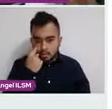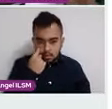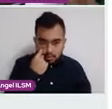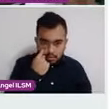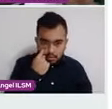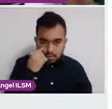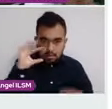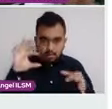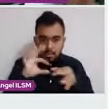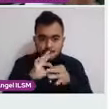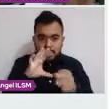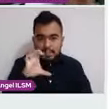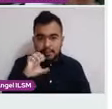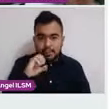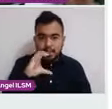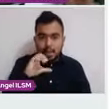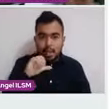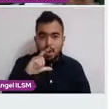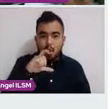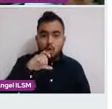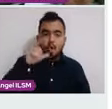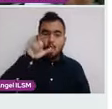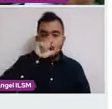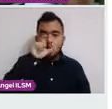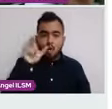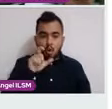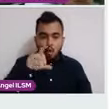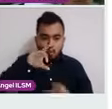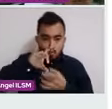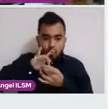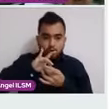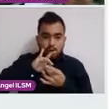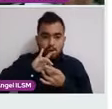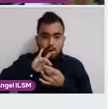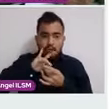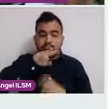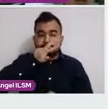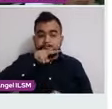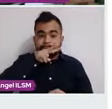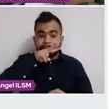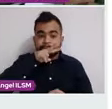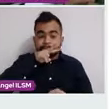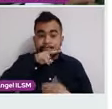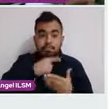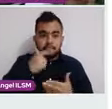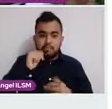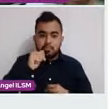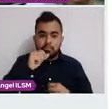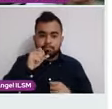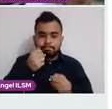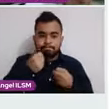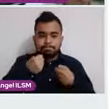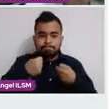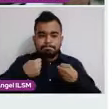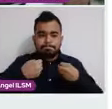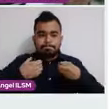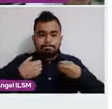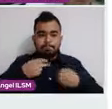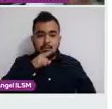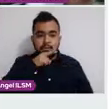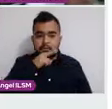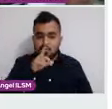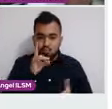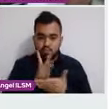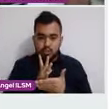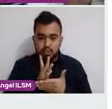y que no se observa alteración vascular, solo ve inflamación. Siguiente. Esta